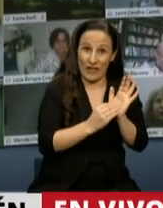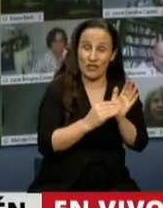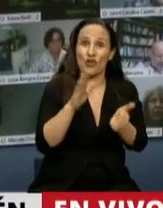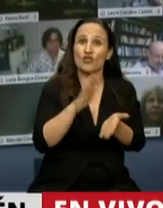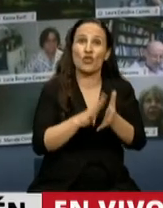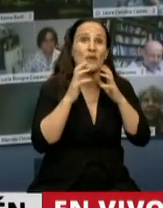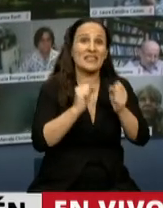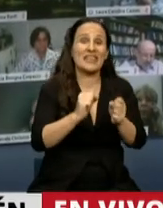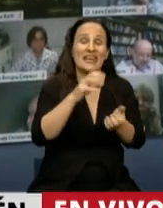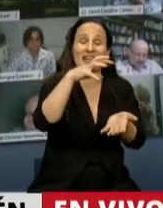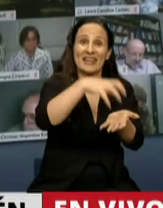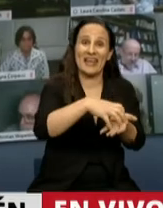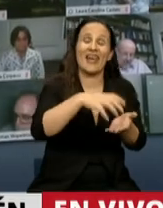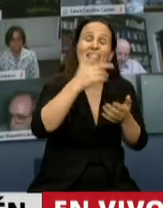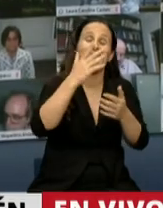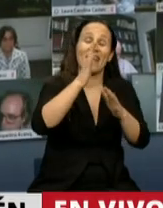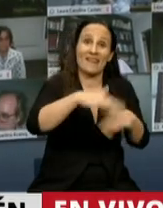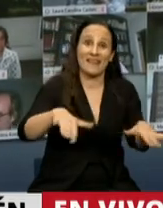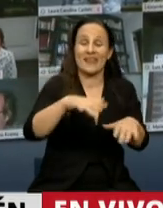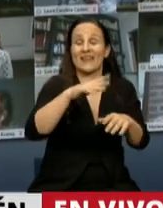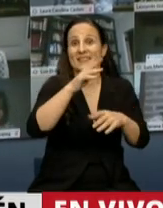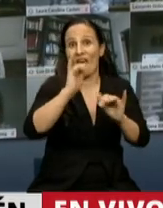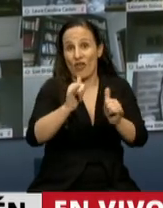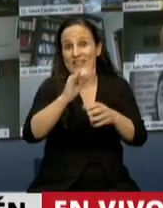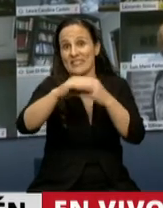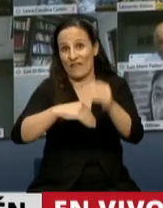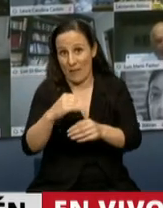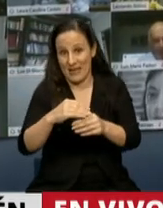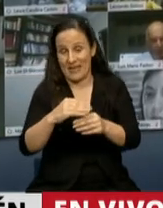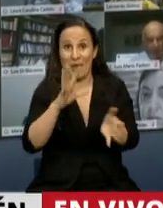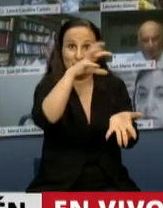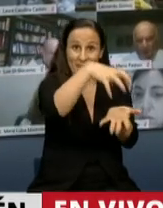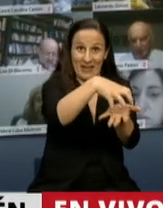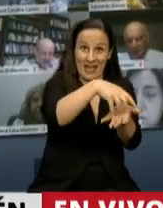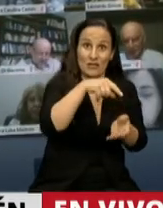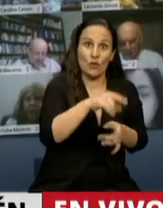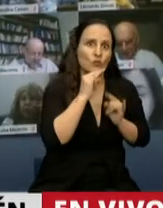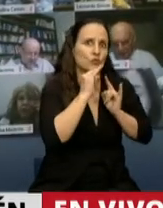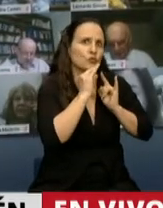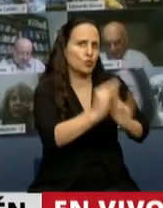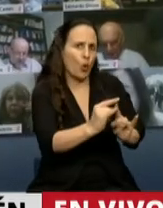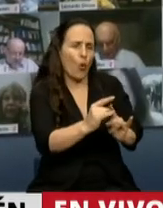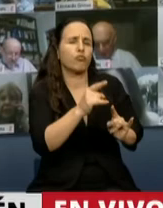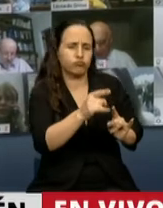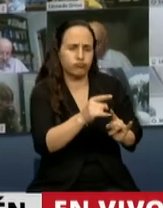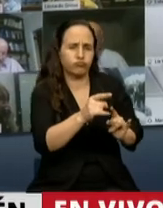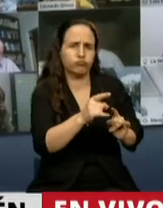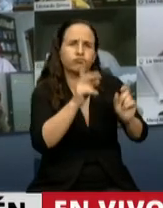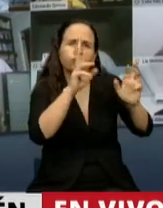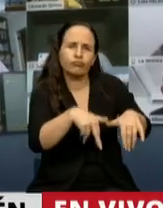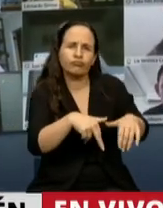Secretaría Nacional de Niñez, Adolescencia y Familia. Ahora, este organismo deberá llevar adelante el desarrollo de